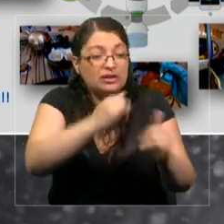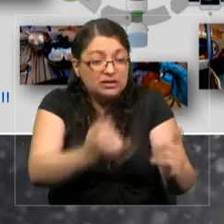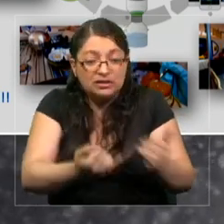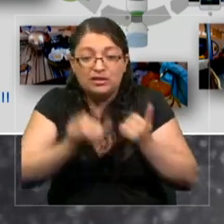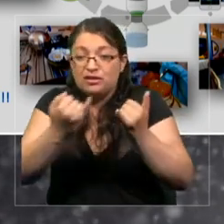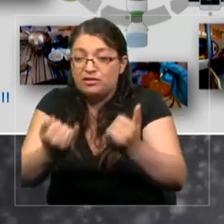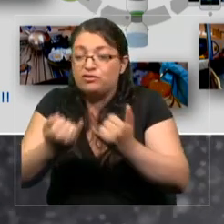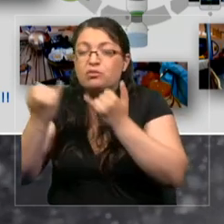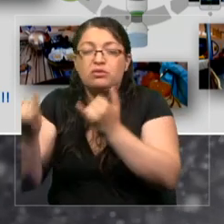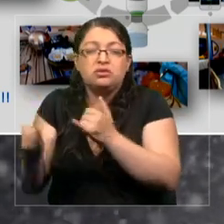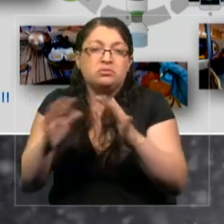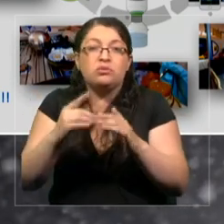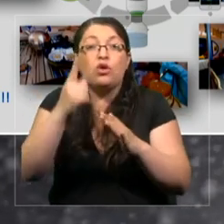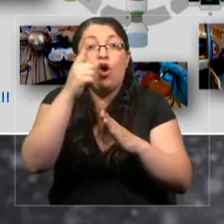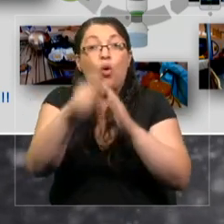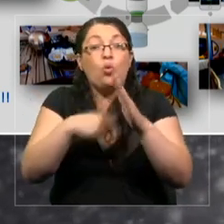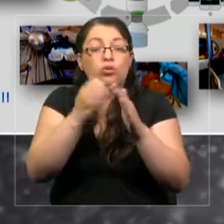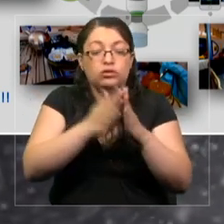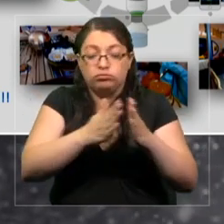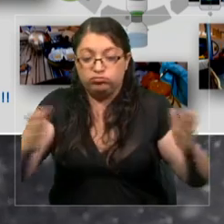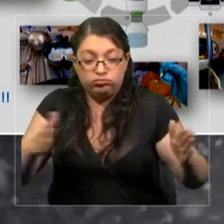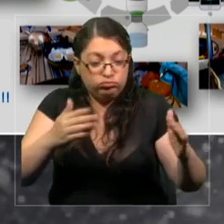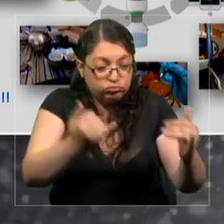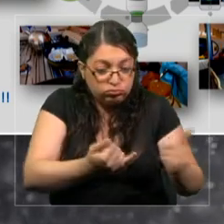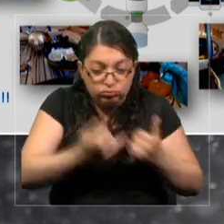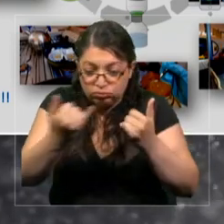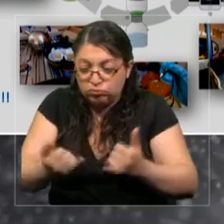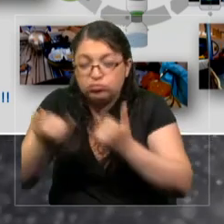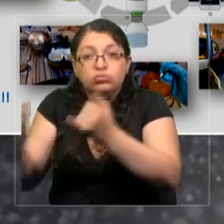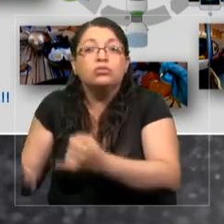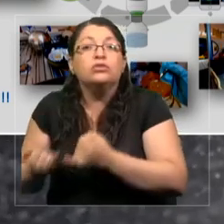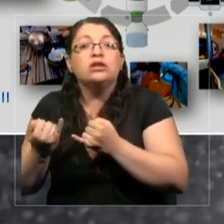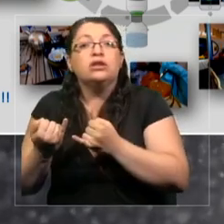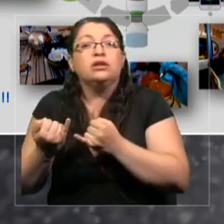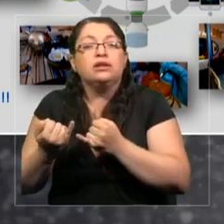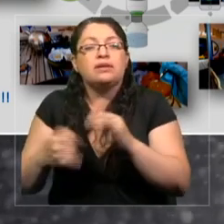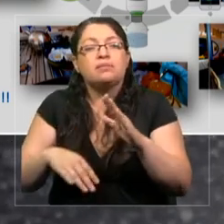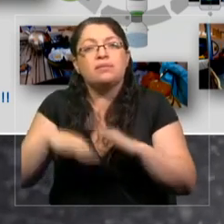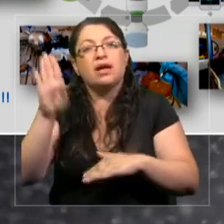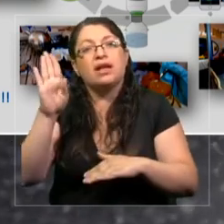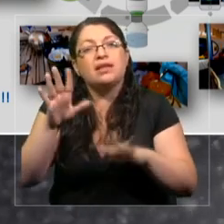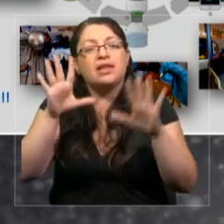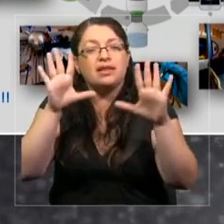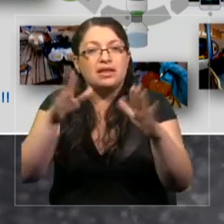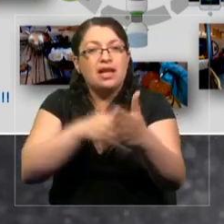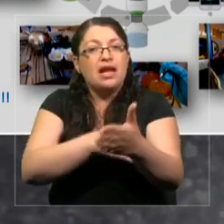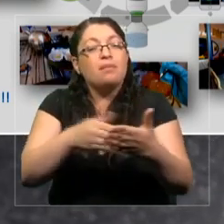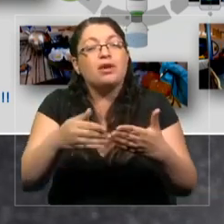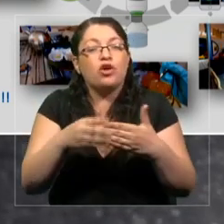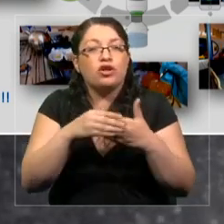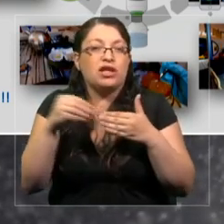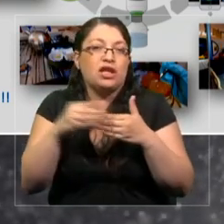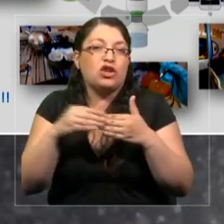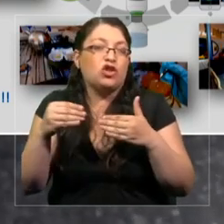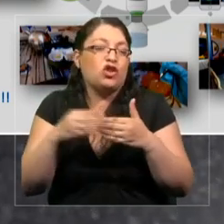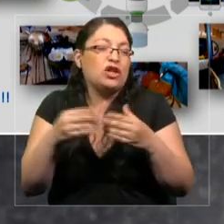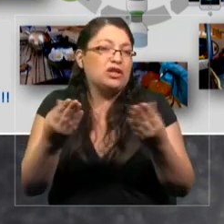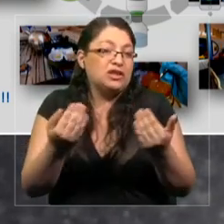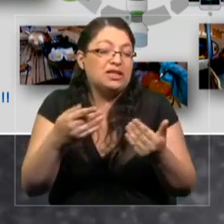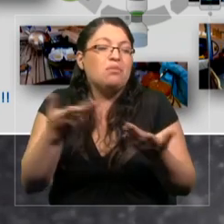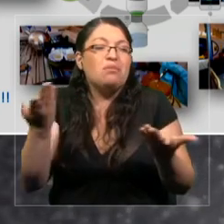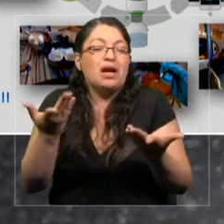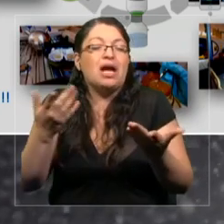y más de 10 millones de dólares para poder obtener estos datos.